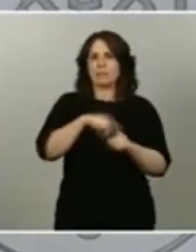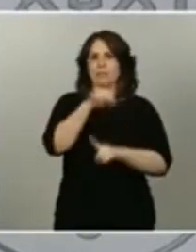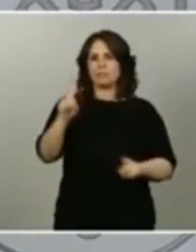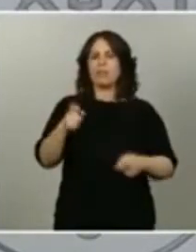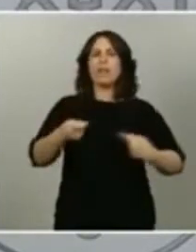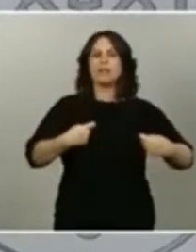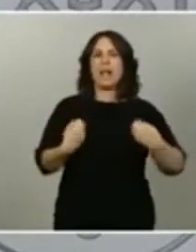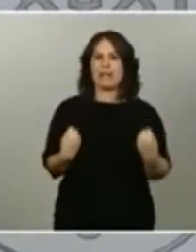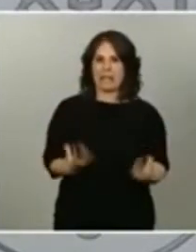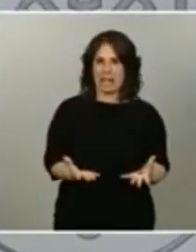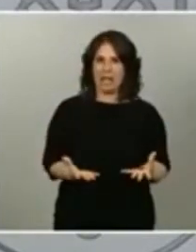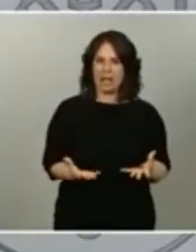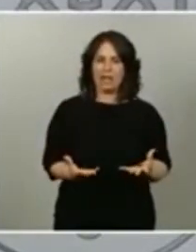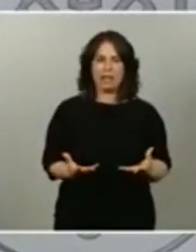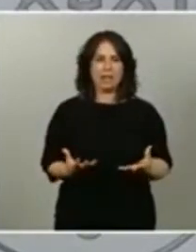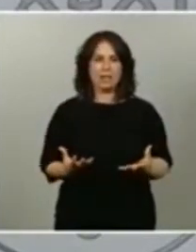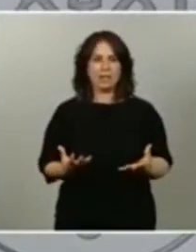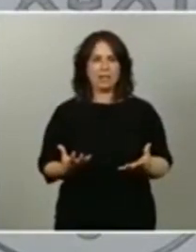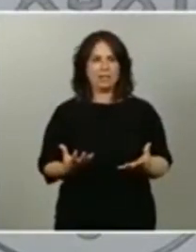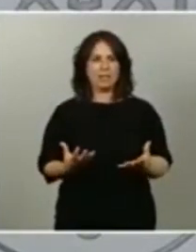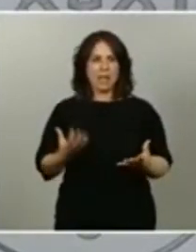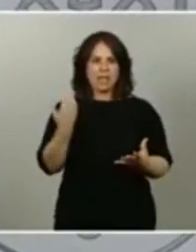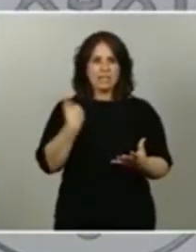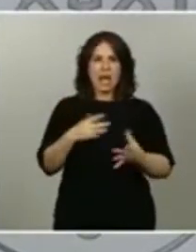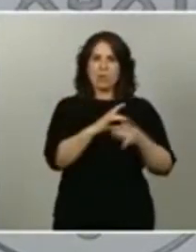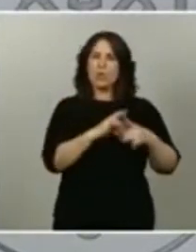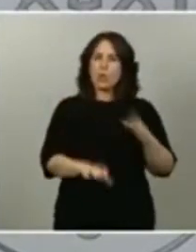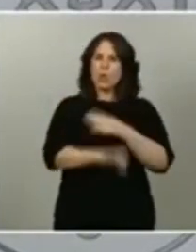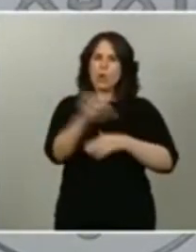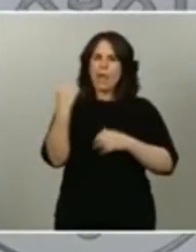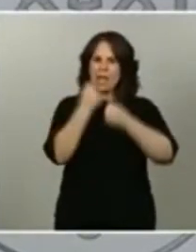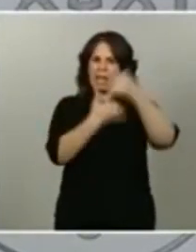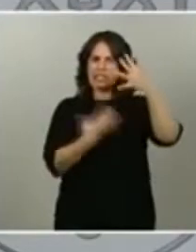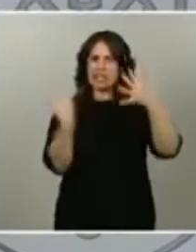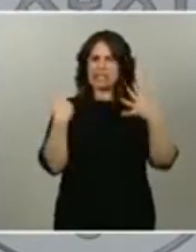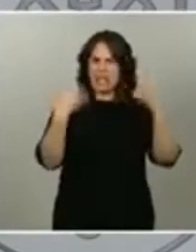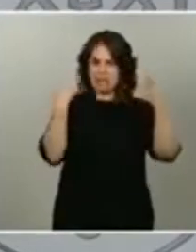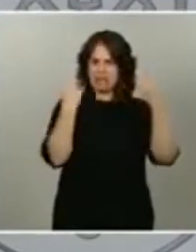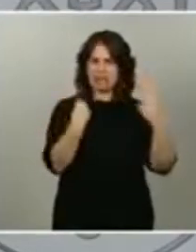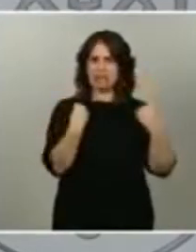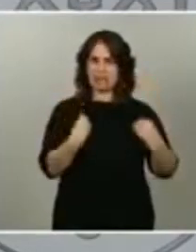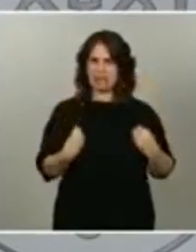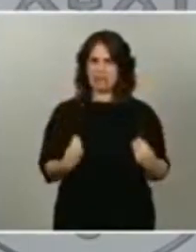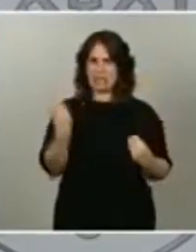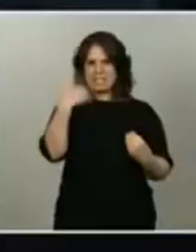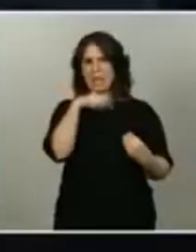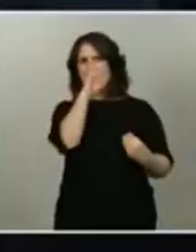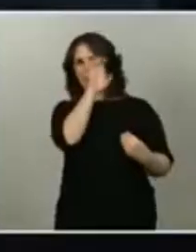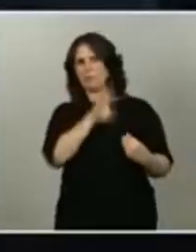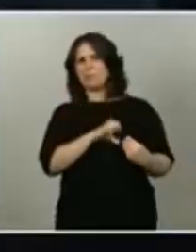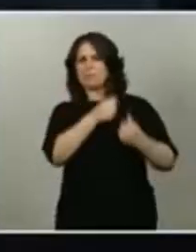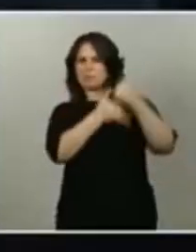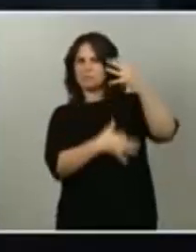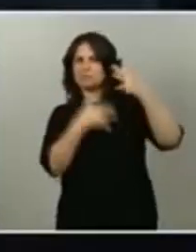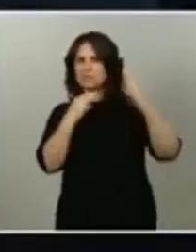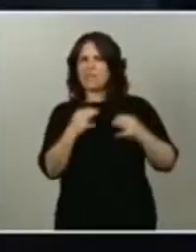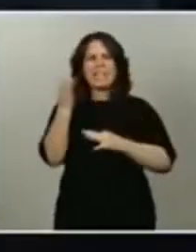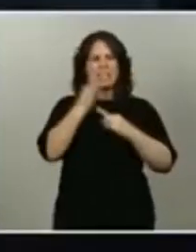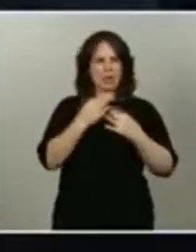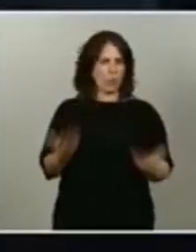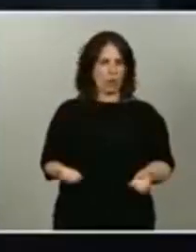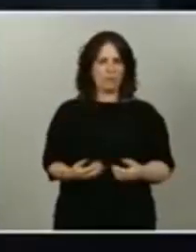tiene ya la Unión Europea una lista más o menos cerrada y qué criterios se están aplicando. Y ya, por último, quería pedirle una